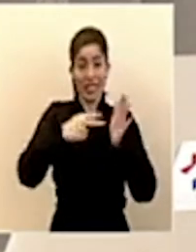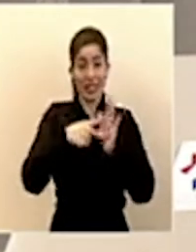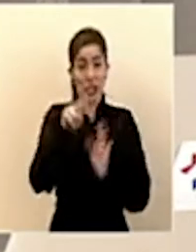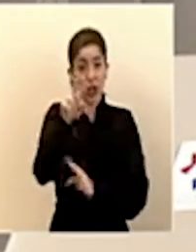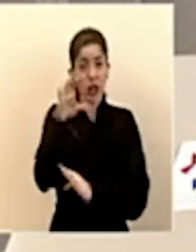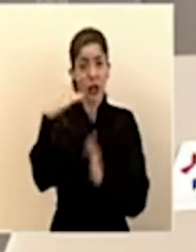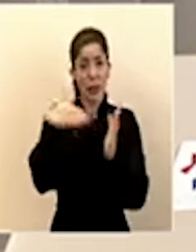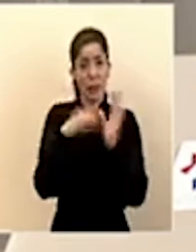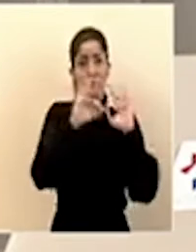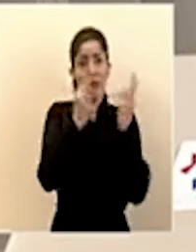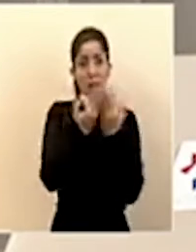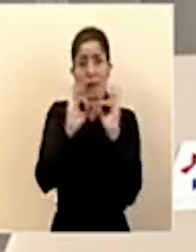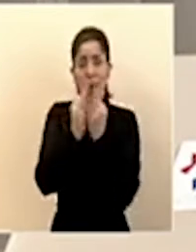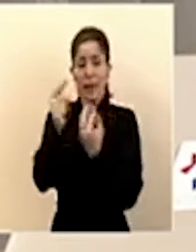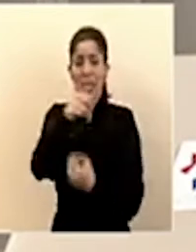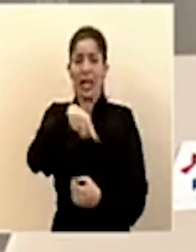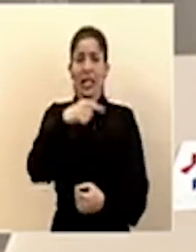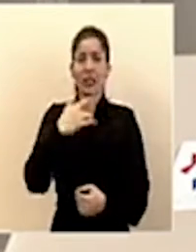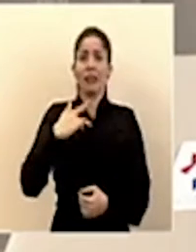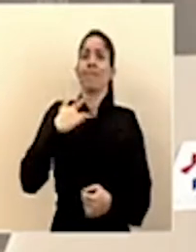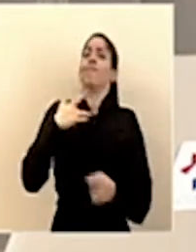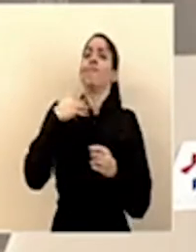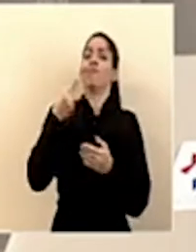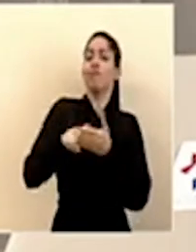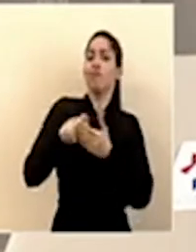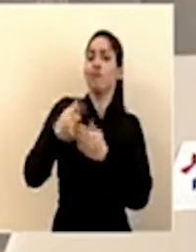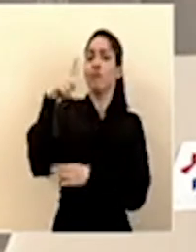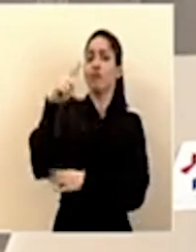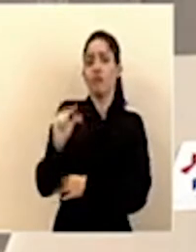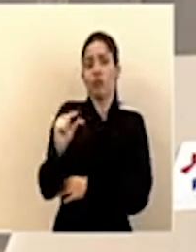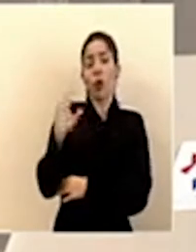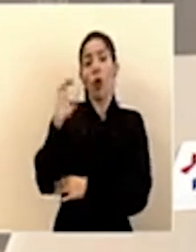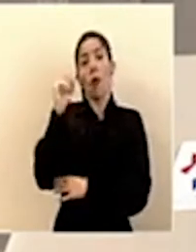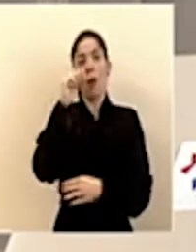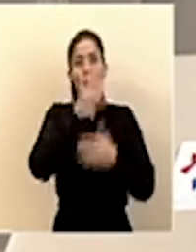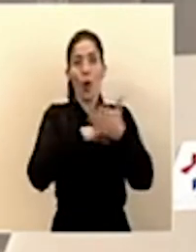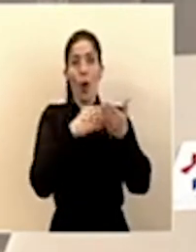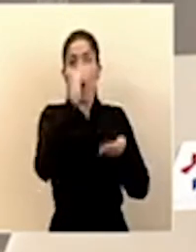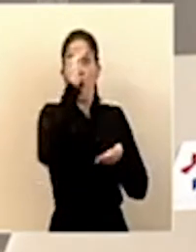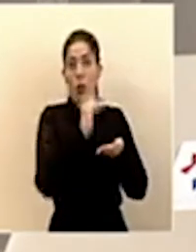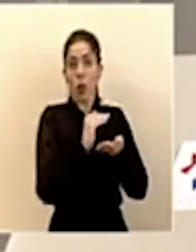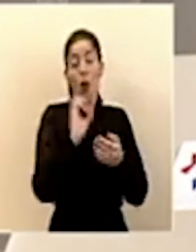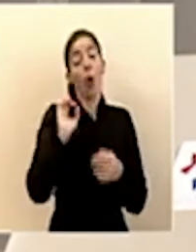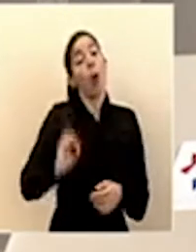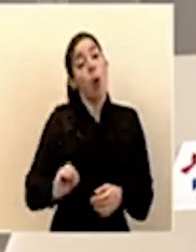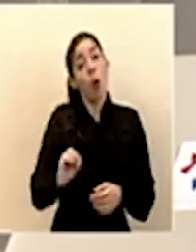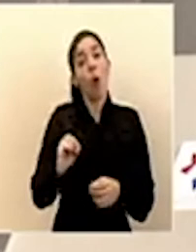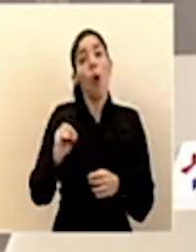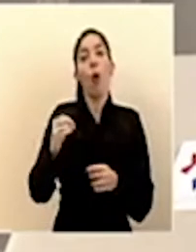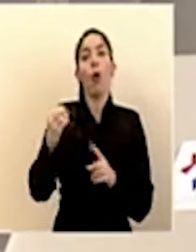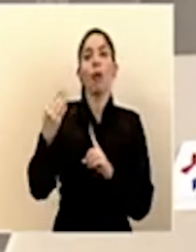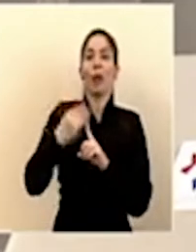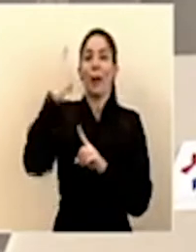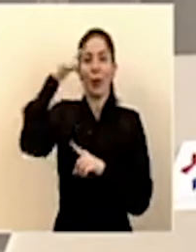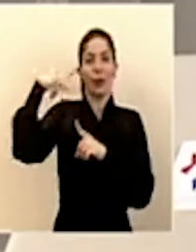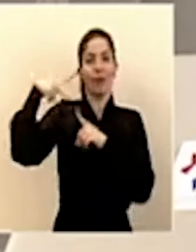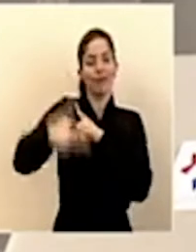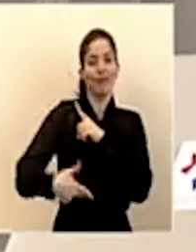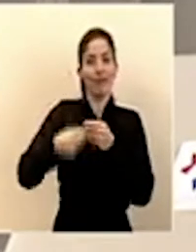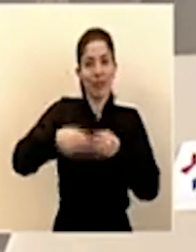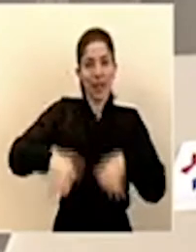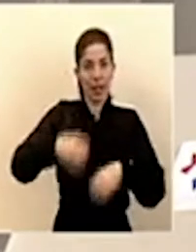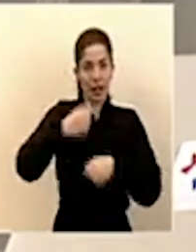hogares que han visto reducidos sus ingresos por reducir la jornada o incluso afectados por el desempleo.